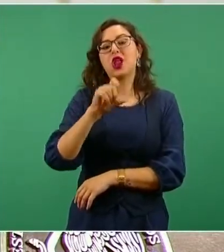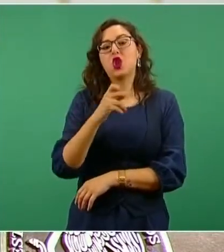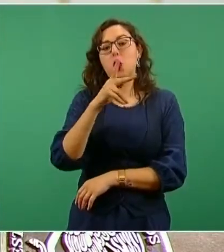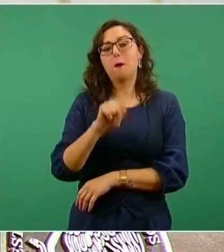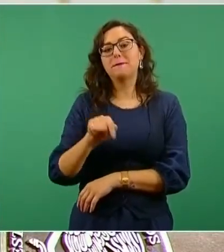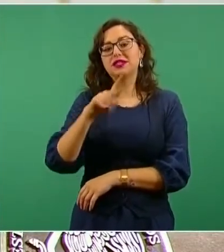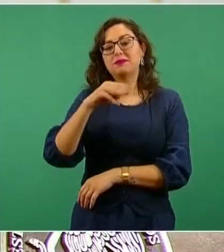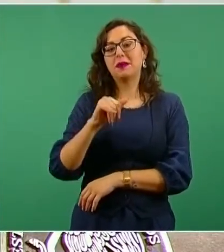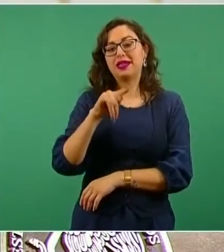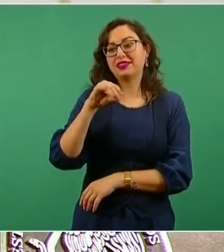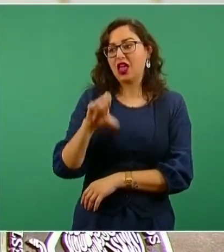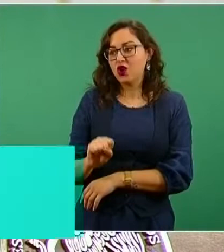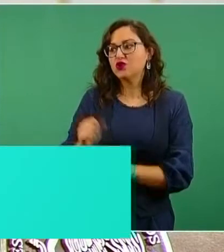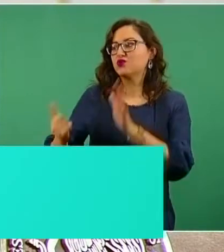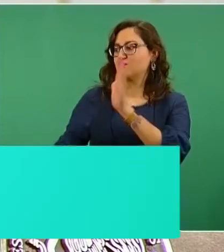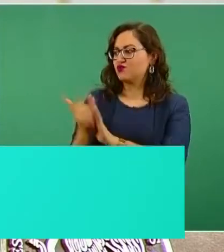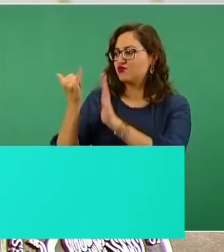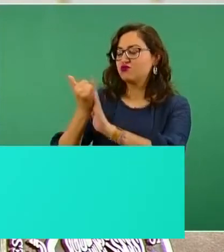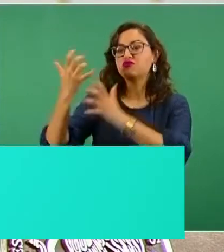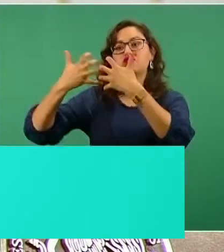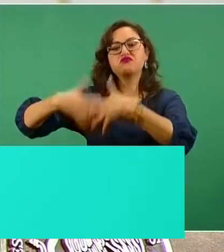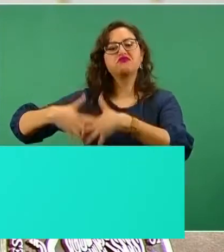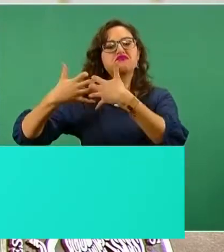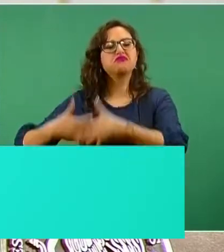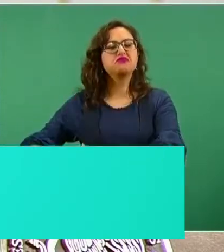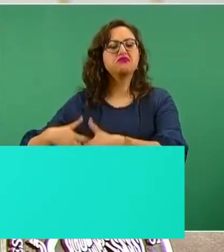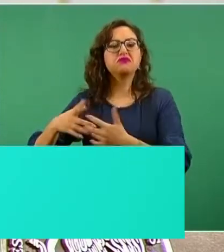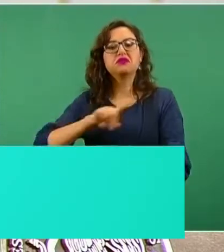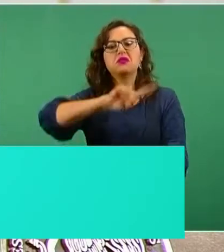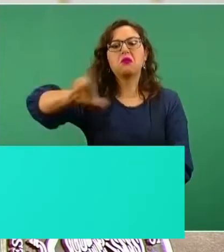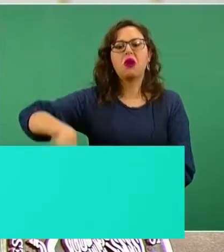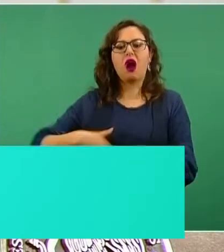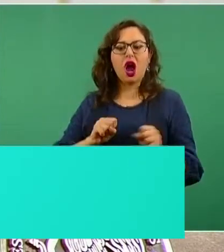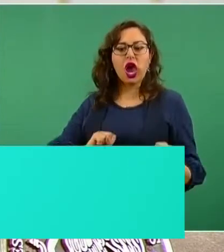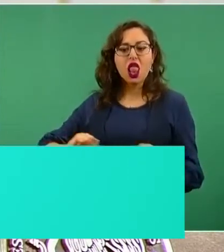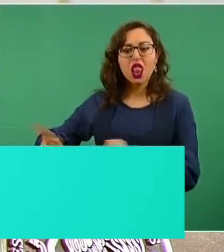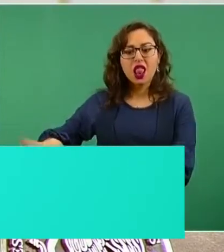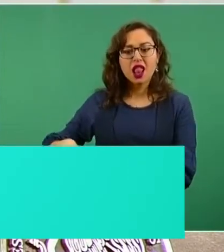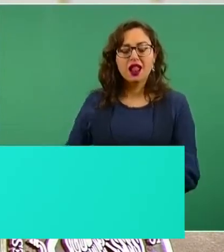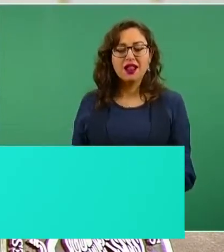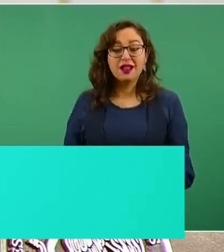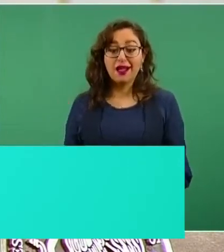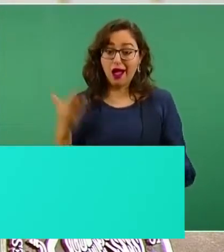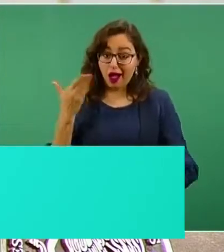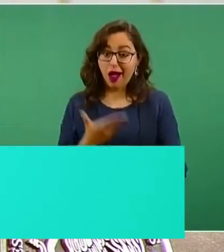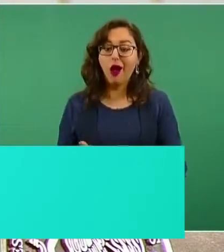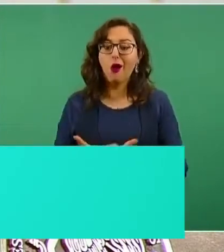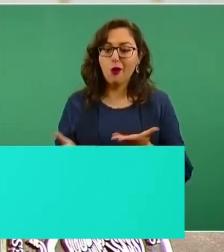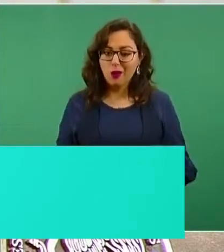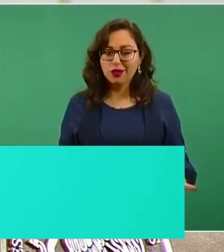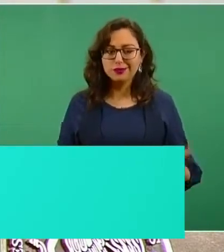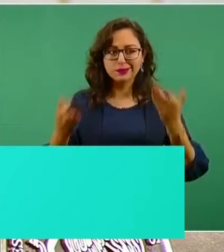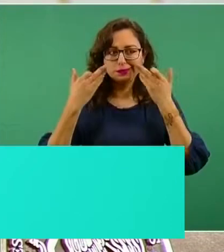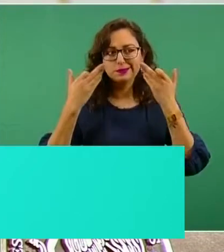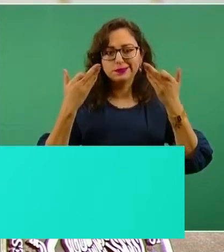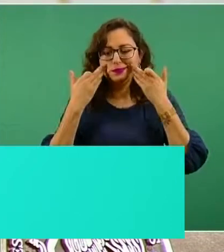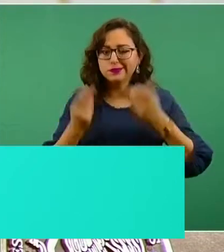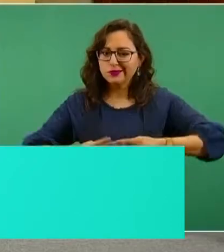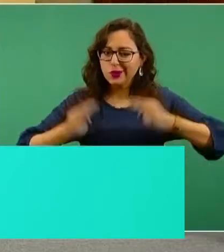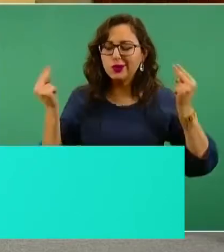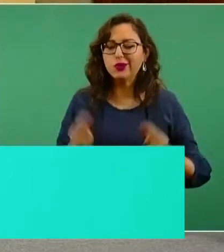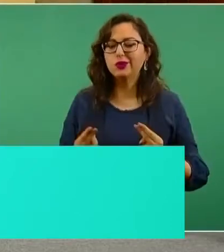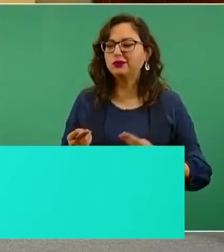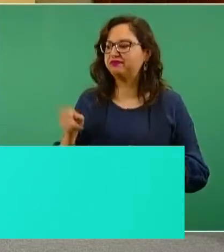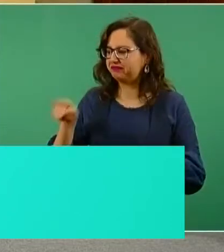gobiernos y que ahora vamos a modernizar todas las hidroeléctricas. Ya voy a